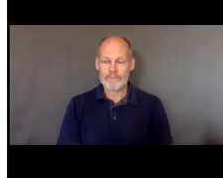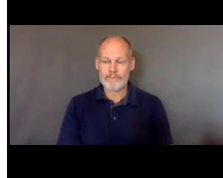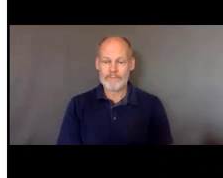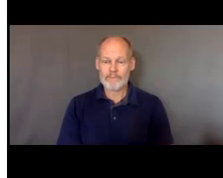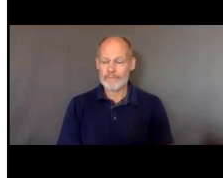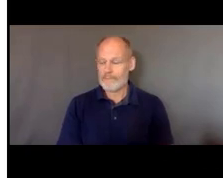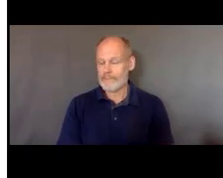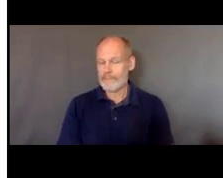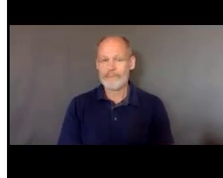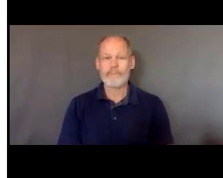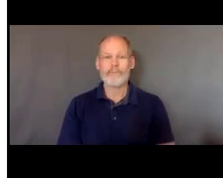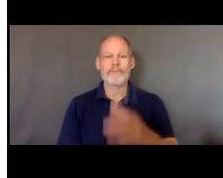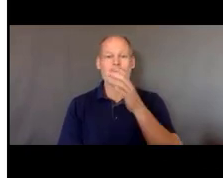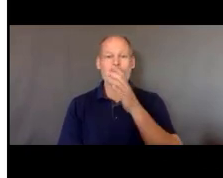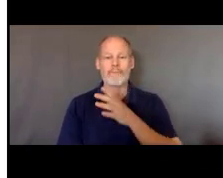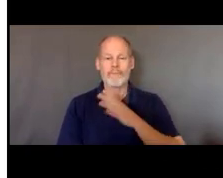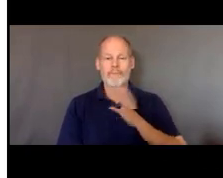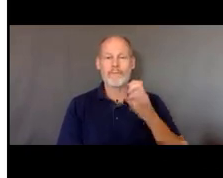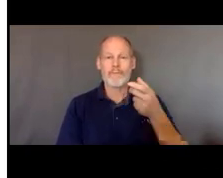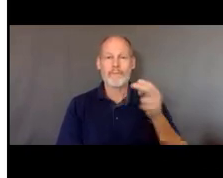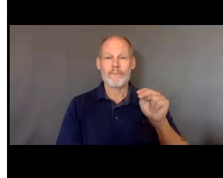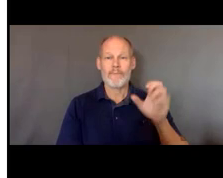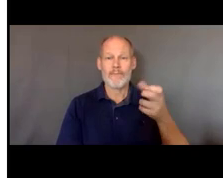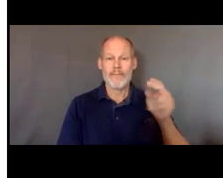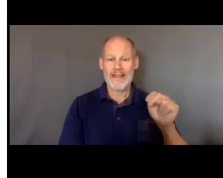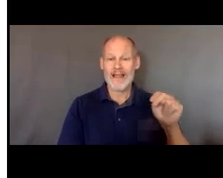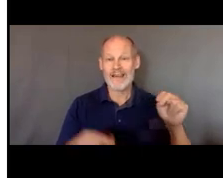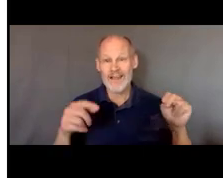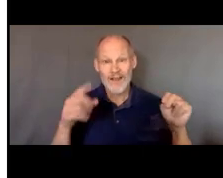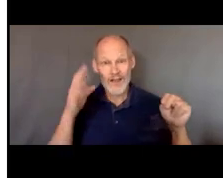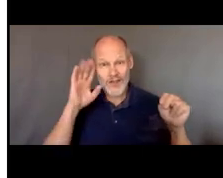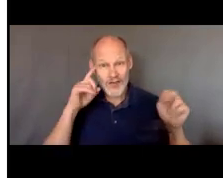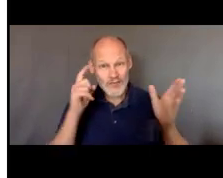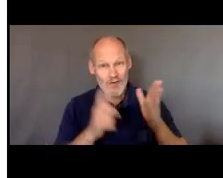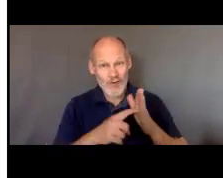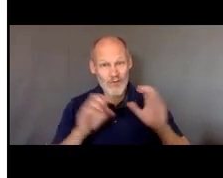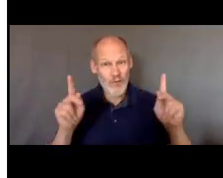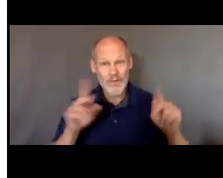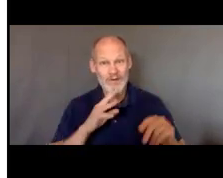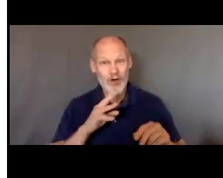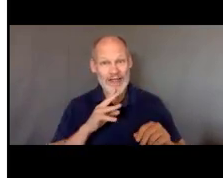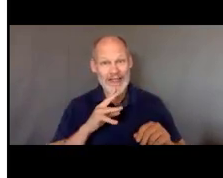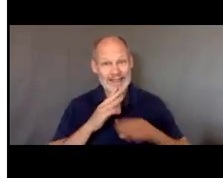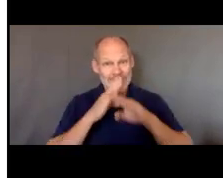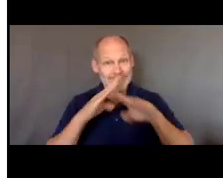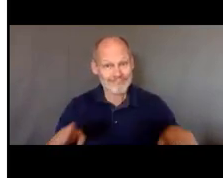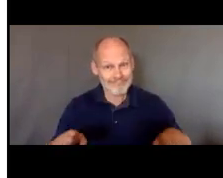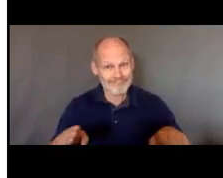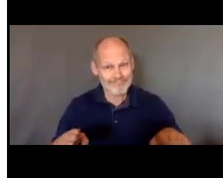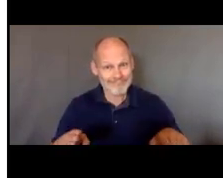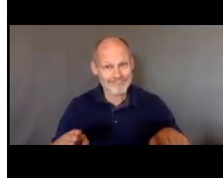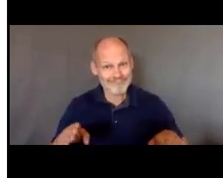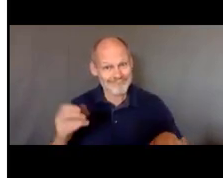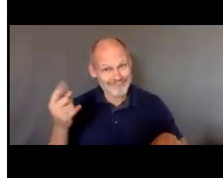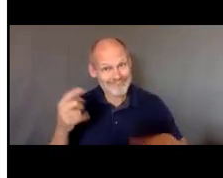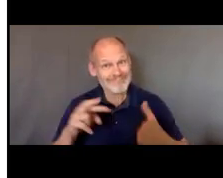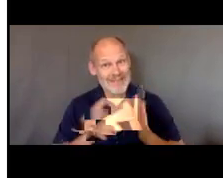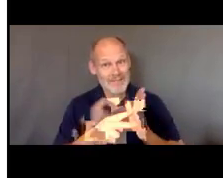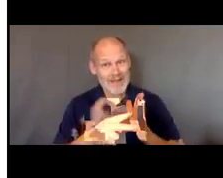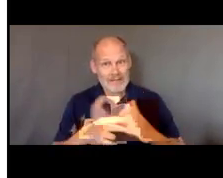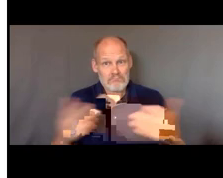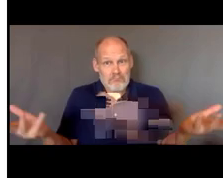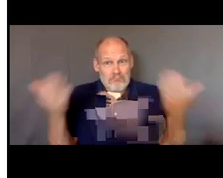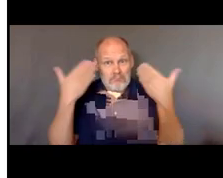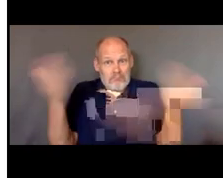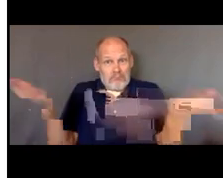yo creo que el silencio significa que no tenemos idea absolutamente yo nunca me he encontrado con una situación así